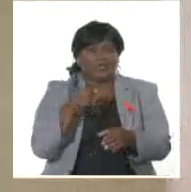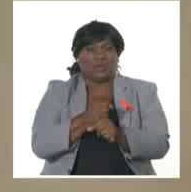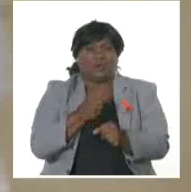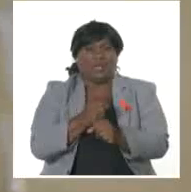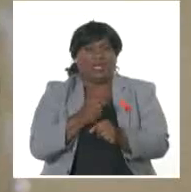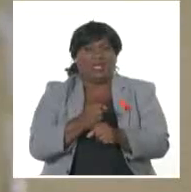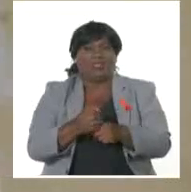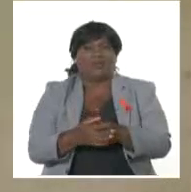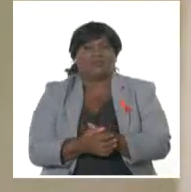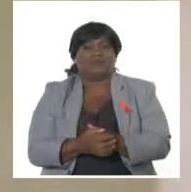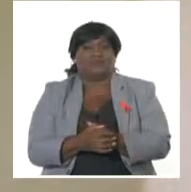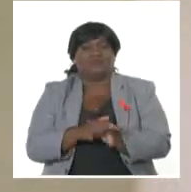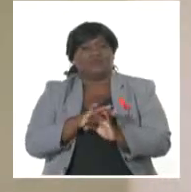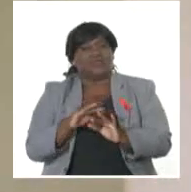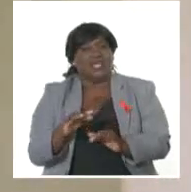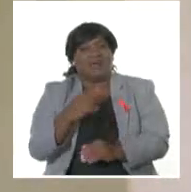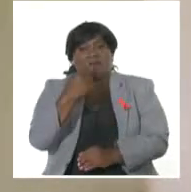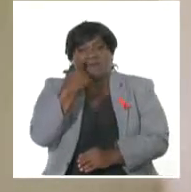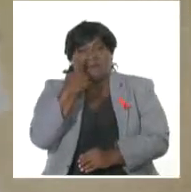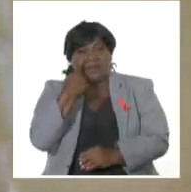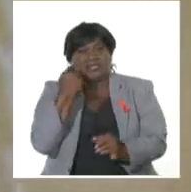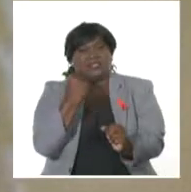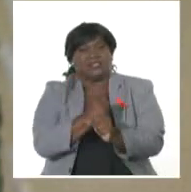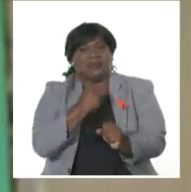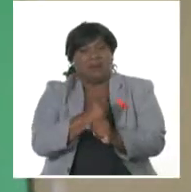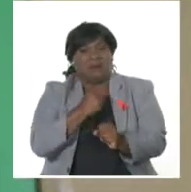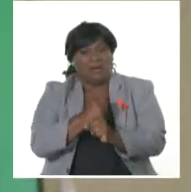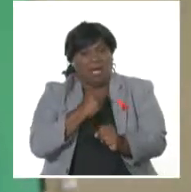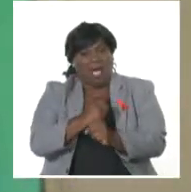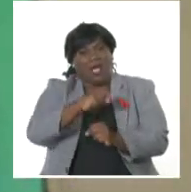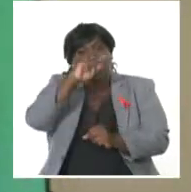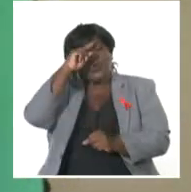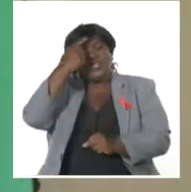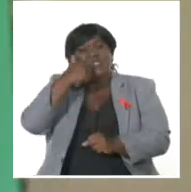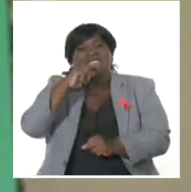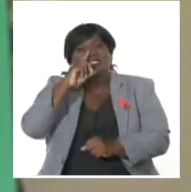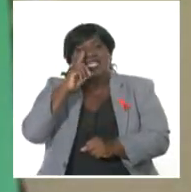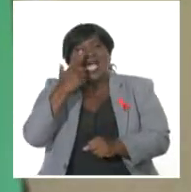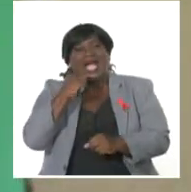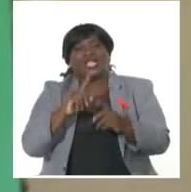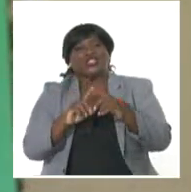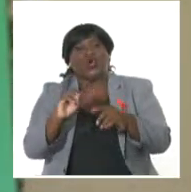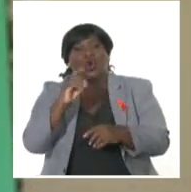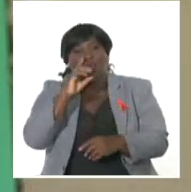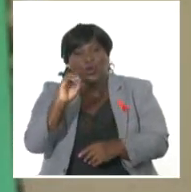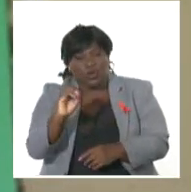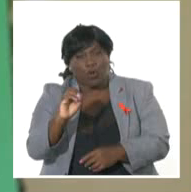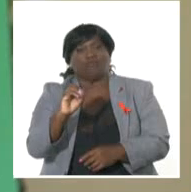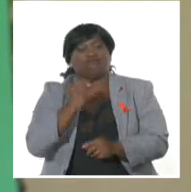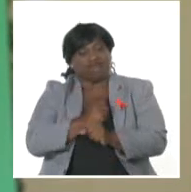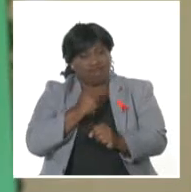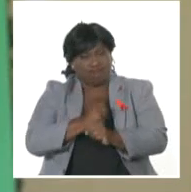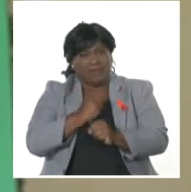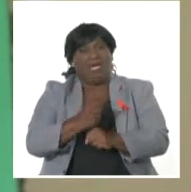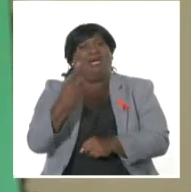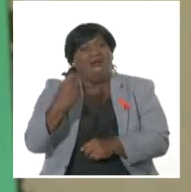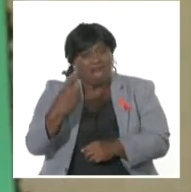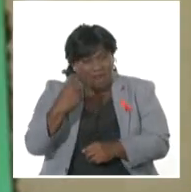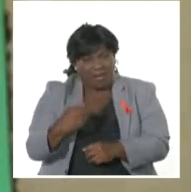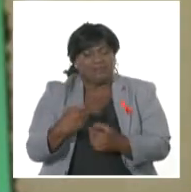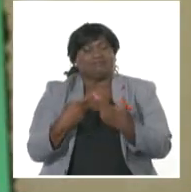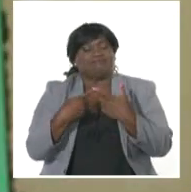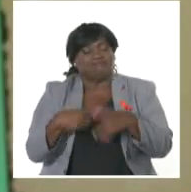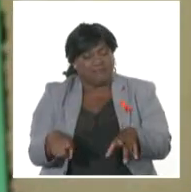televidentes, ya ven, se ha trabajado muchísimo en San Antonio del Sur, queda muchísimo también por hacer, pero